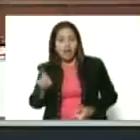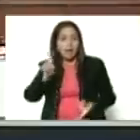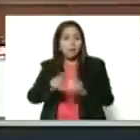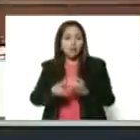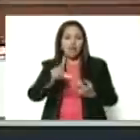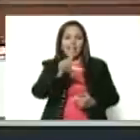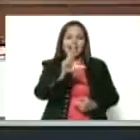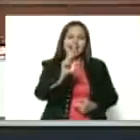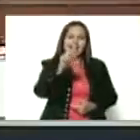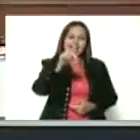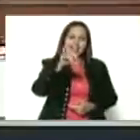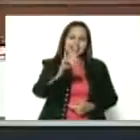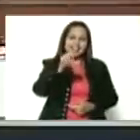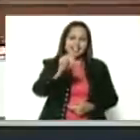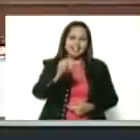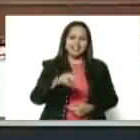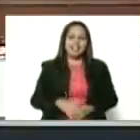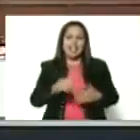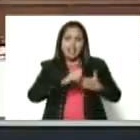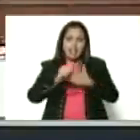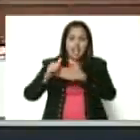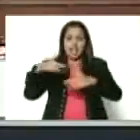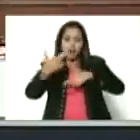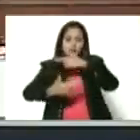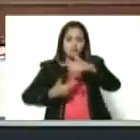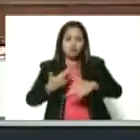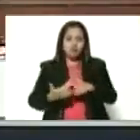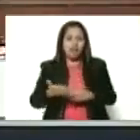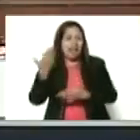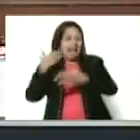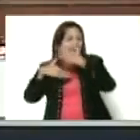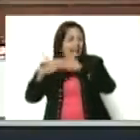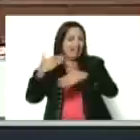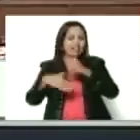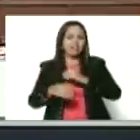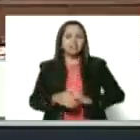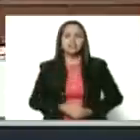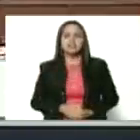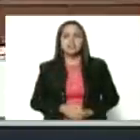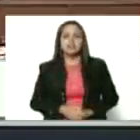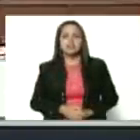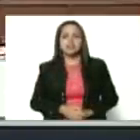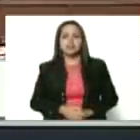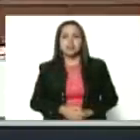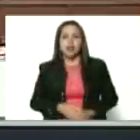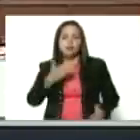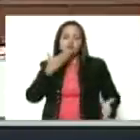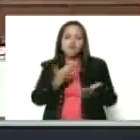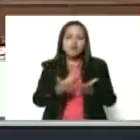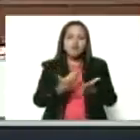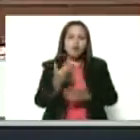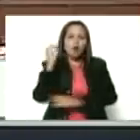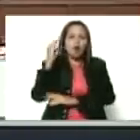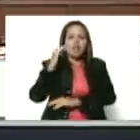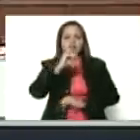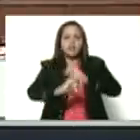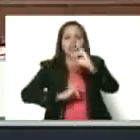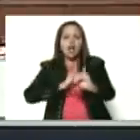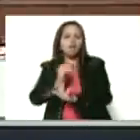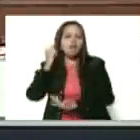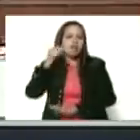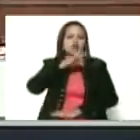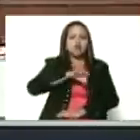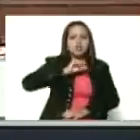y líder de la revolución soviética, propusieron al Congreso Internacional de las Mujeres Socialistas